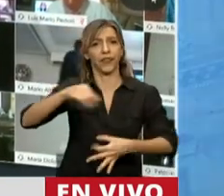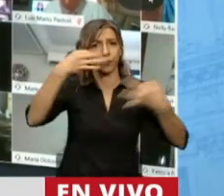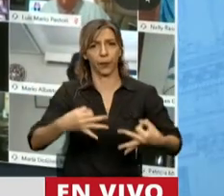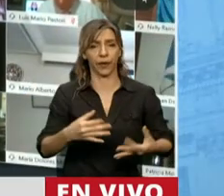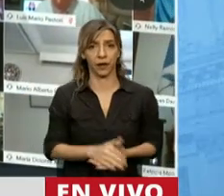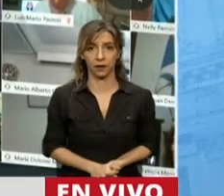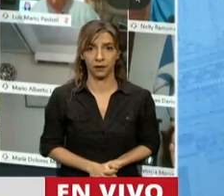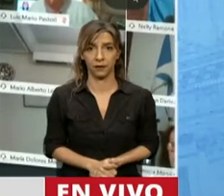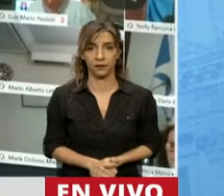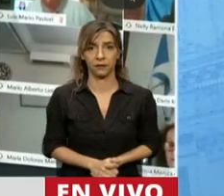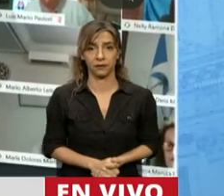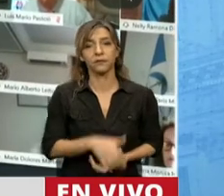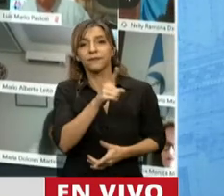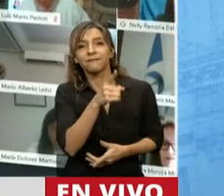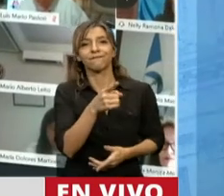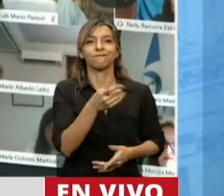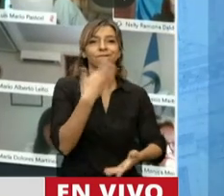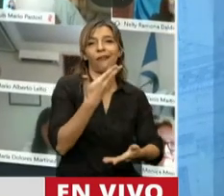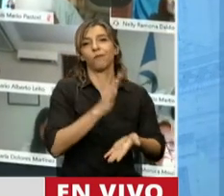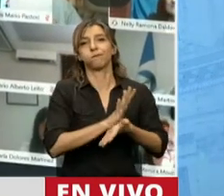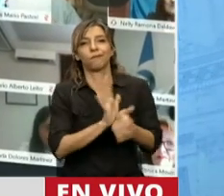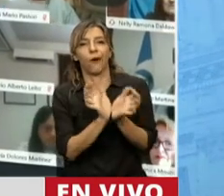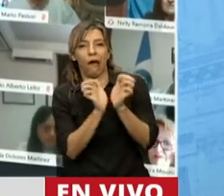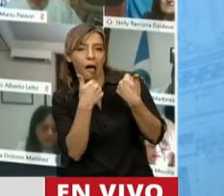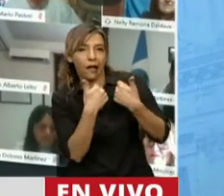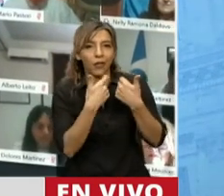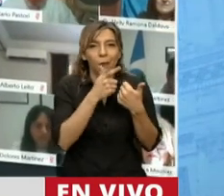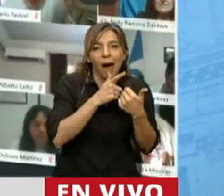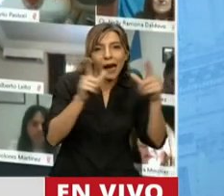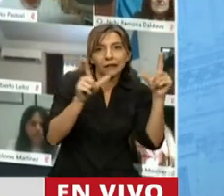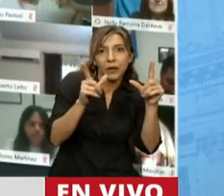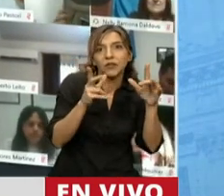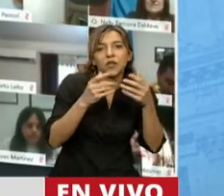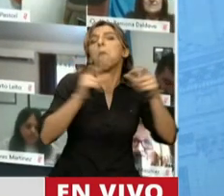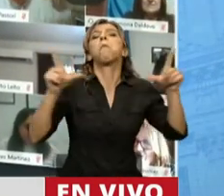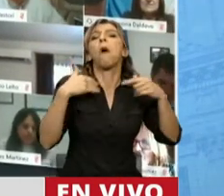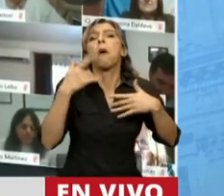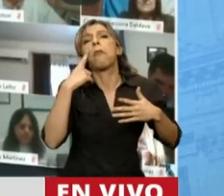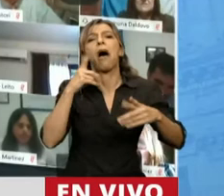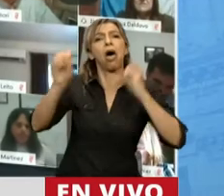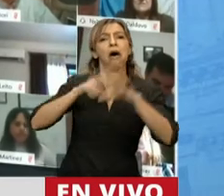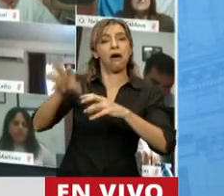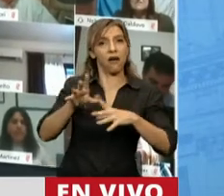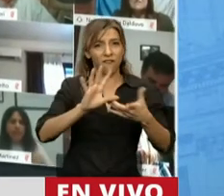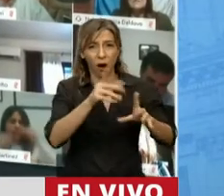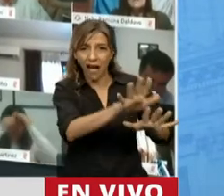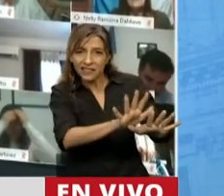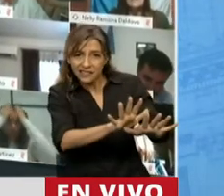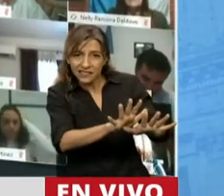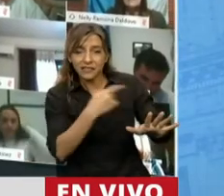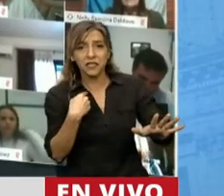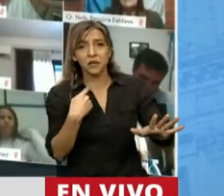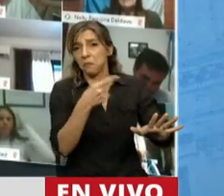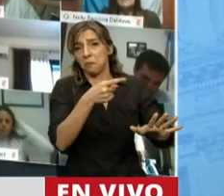fácil es hablar escondido tras un micrófono o escudado en los fueros, señor presidente, denostando al pueblo, a un pueblo que el